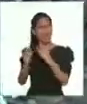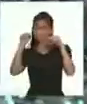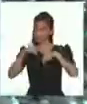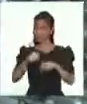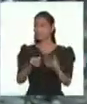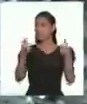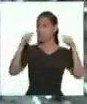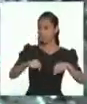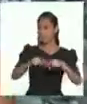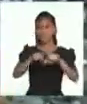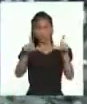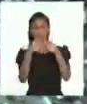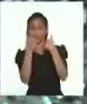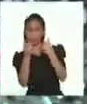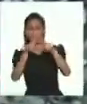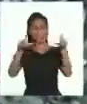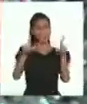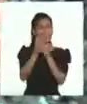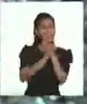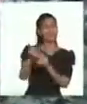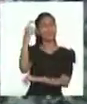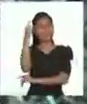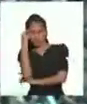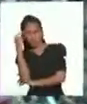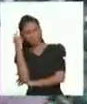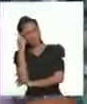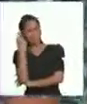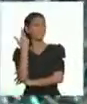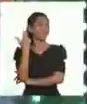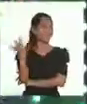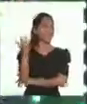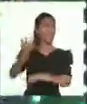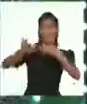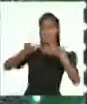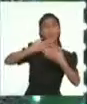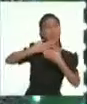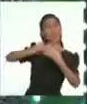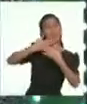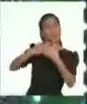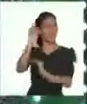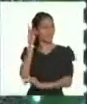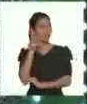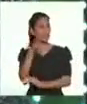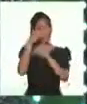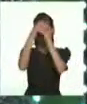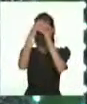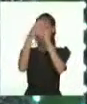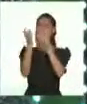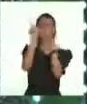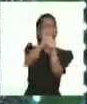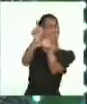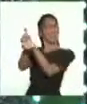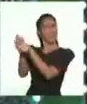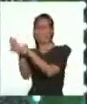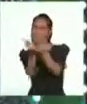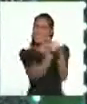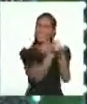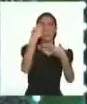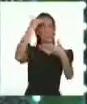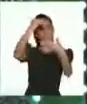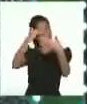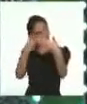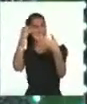nuestro país. Este ha sido un gran programa lleno de reflexiones. Queremos agradecerle, profesora. Su conocimiento nos ha permitido